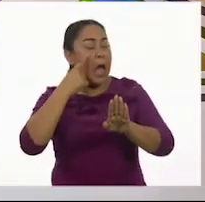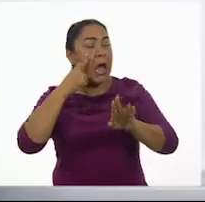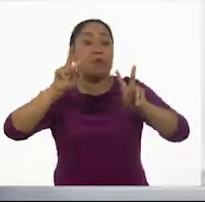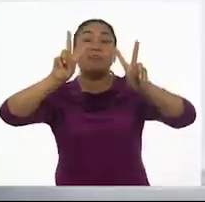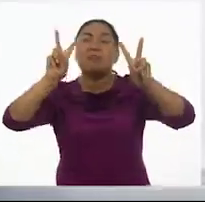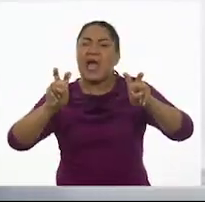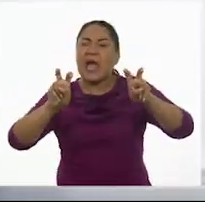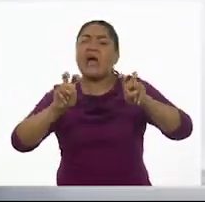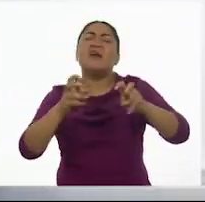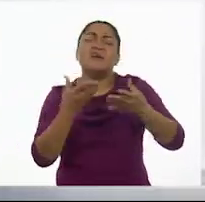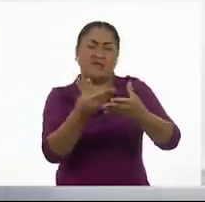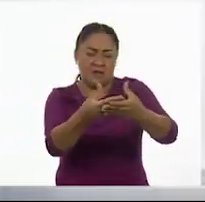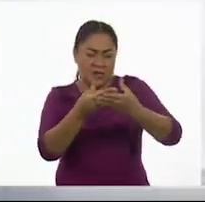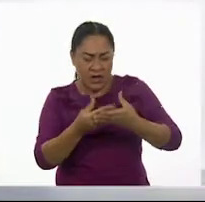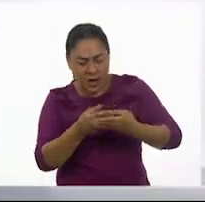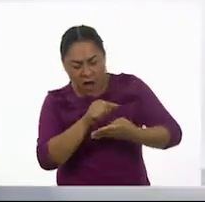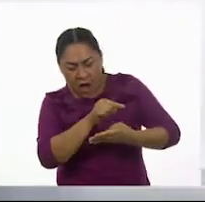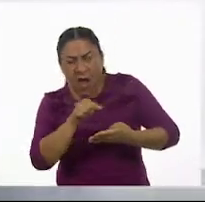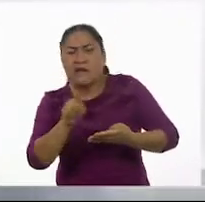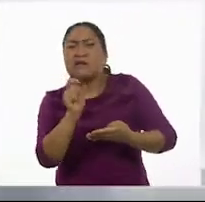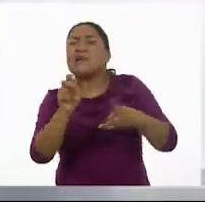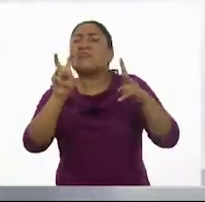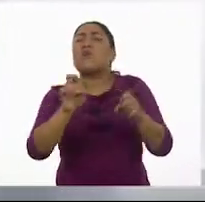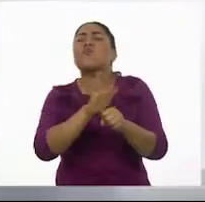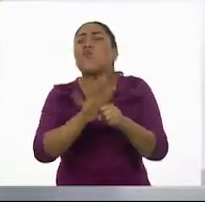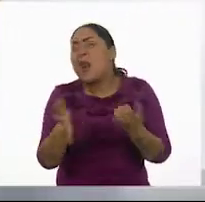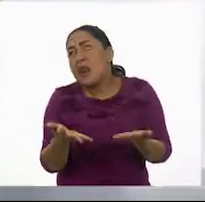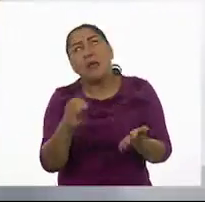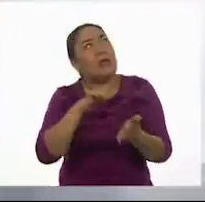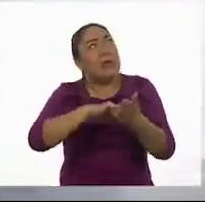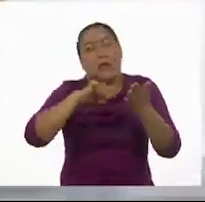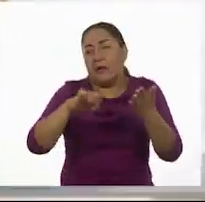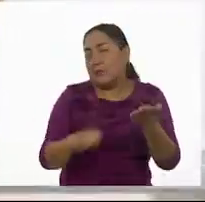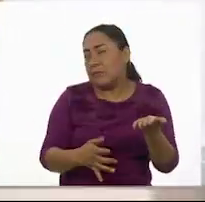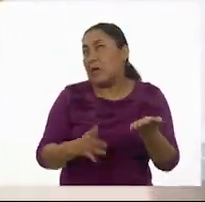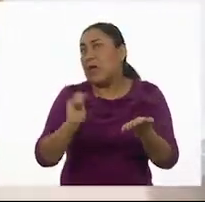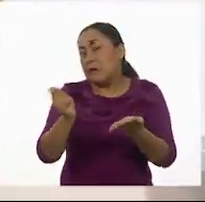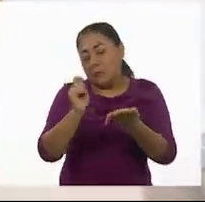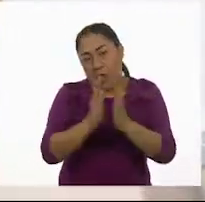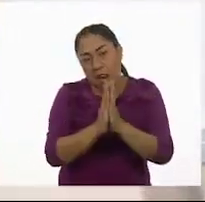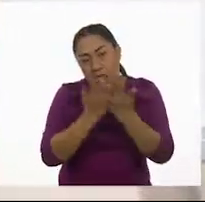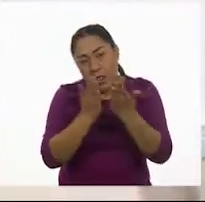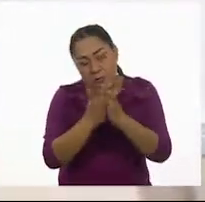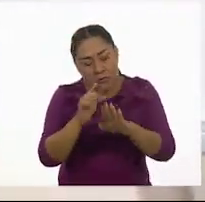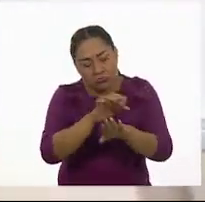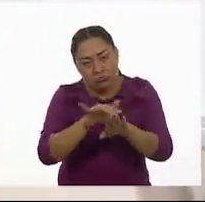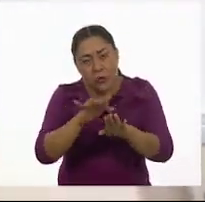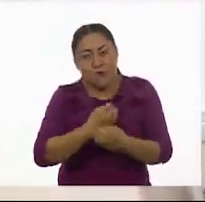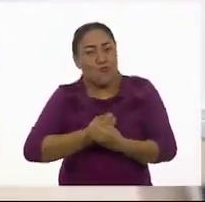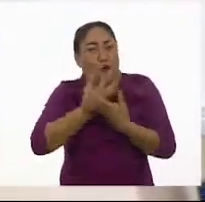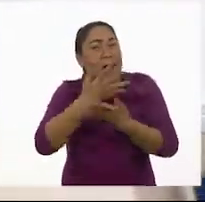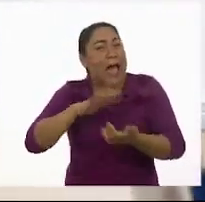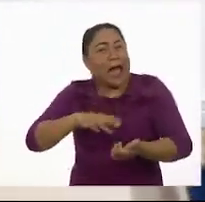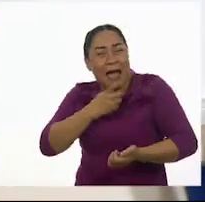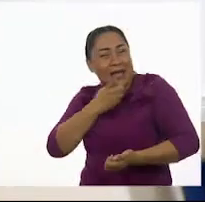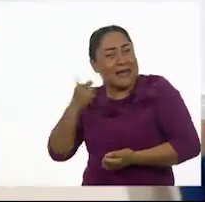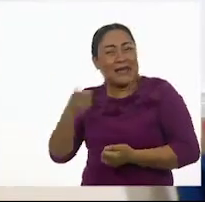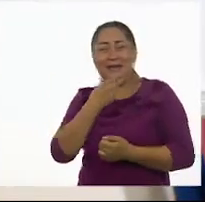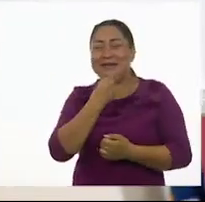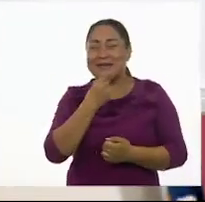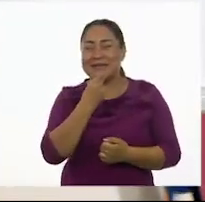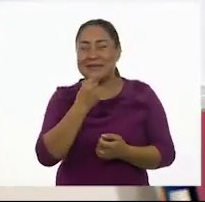saber que aquí iba a haber información. Por ejemplo, si era un libro de poemas, como el que nos contaba el cuentacuentos, Fermín,